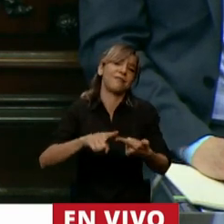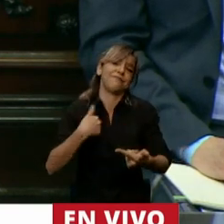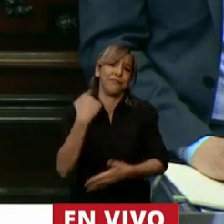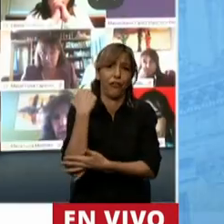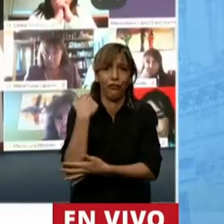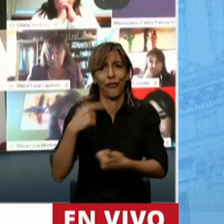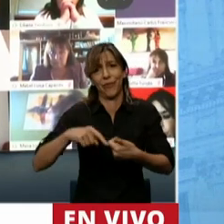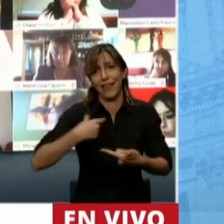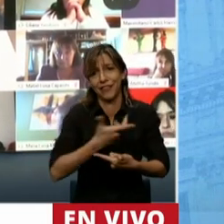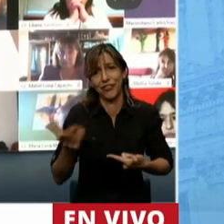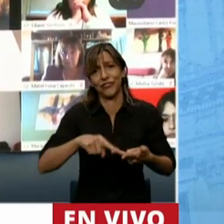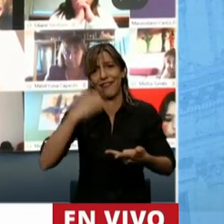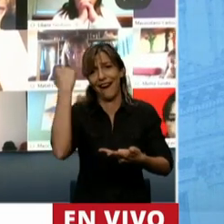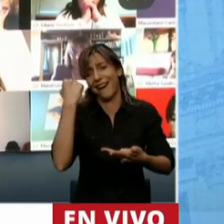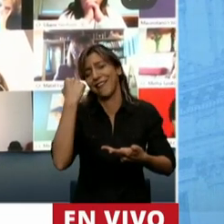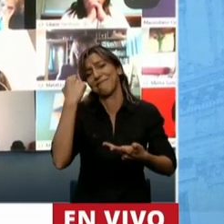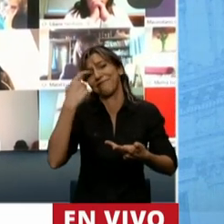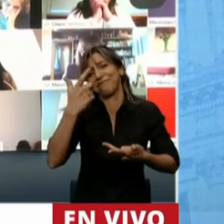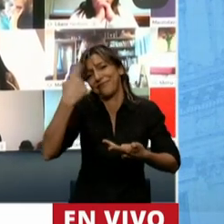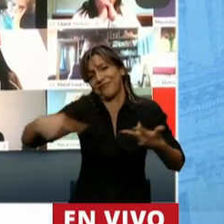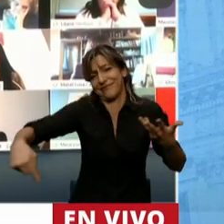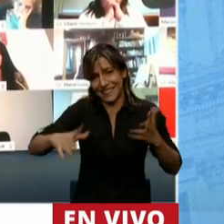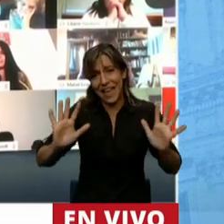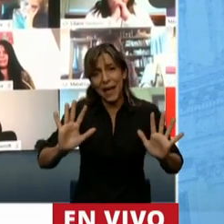pudimos sobreponernos cuando propusimos